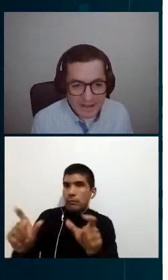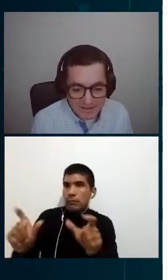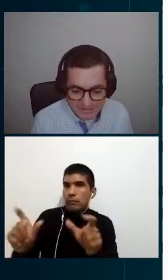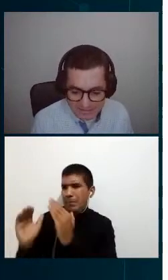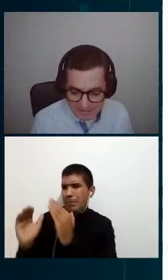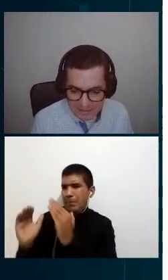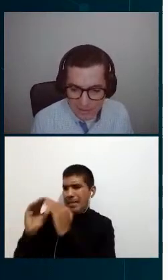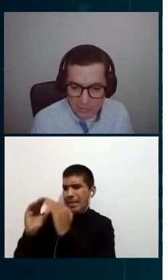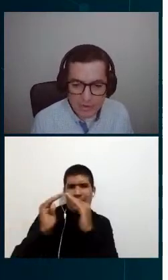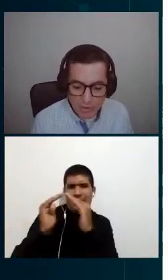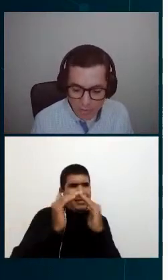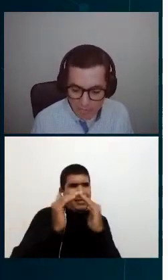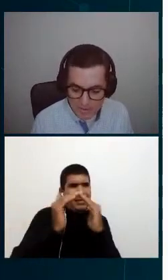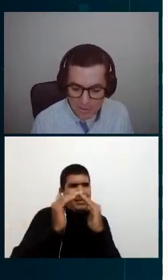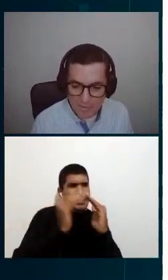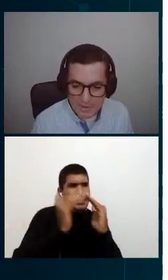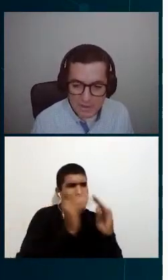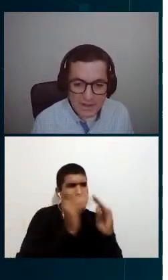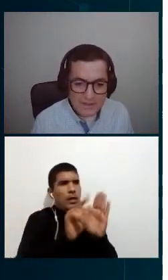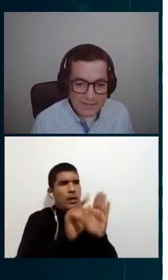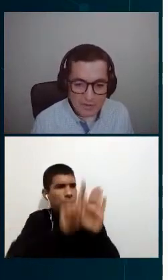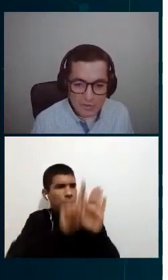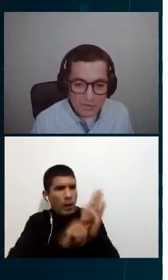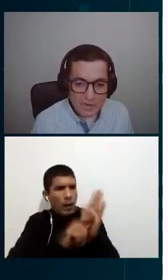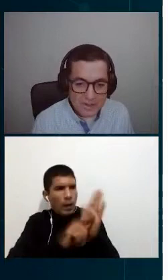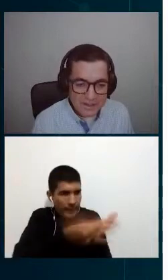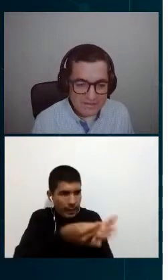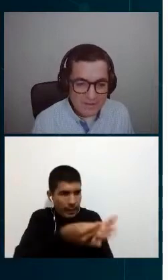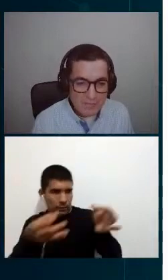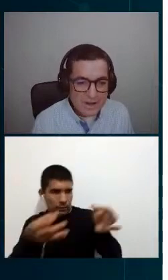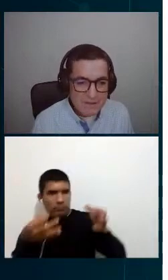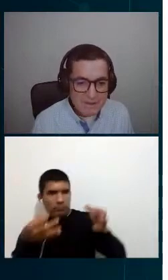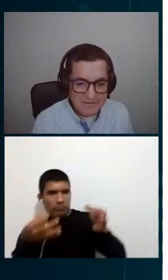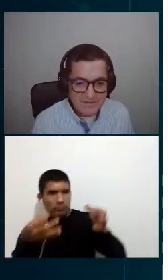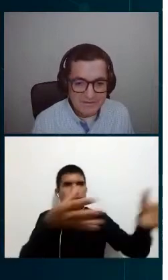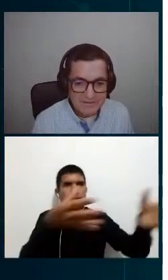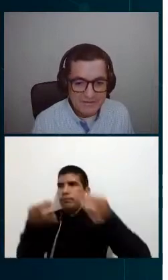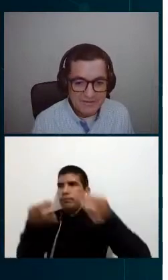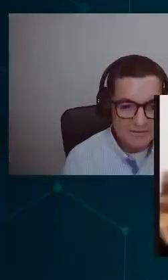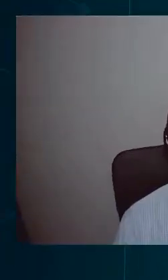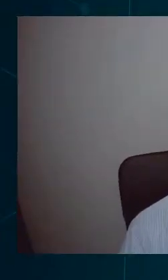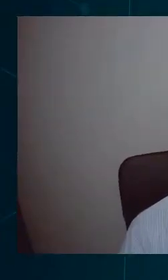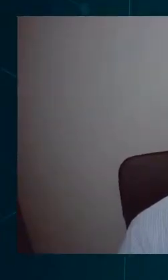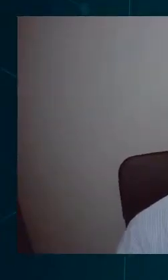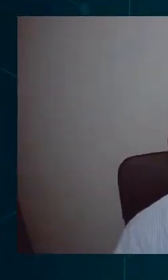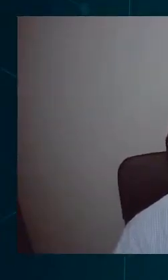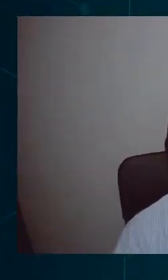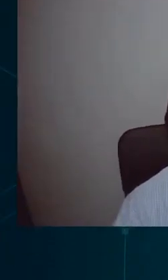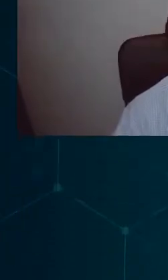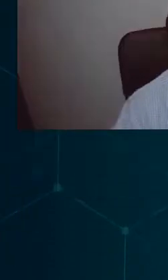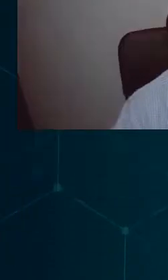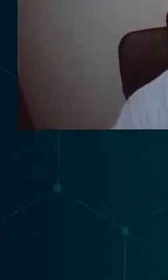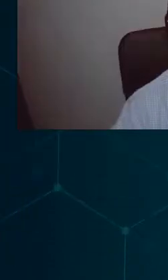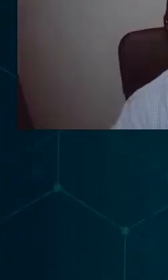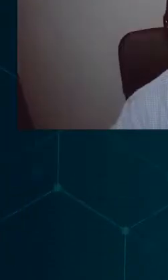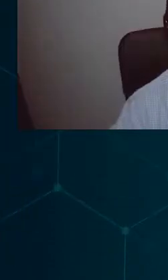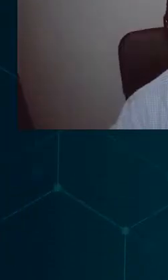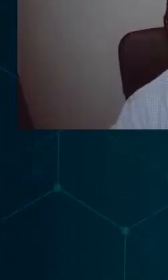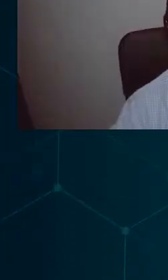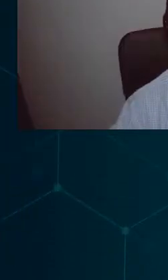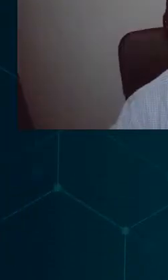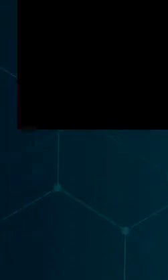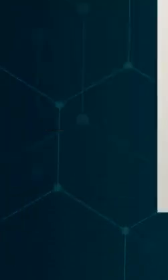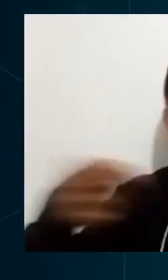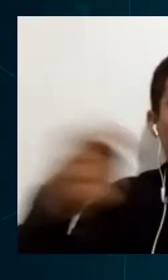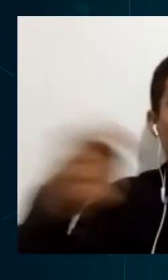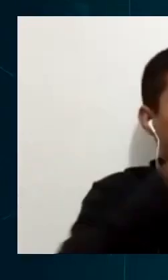presentarles y los dejo con mi compañero el ingeniero Samuel Ramírez Mucho gusto buenos días